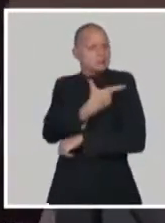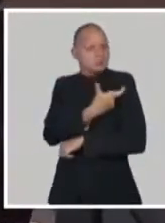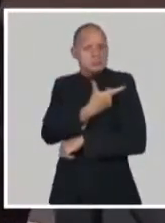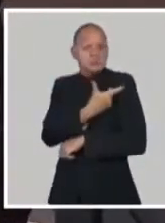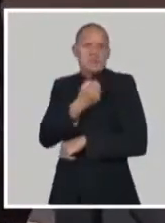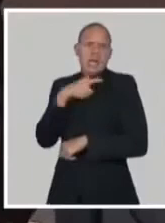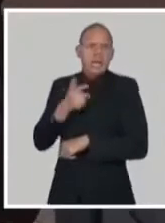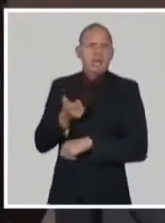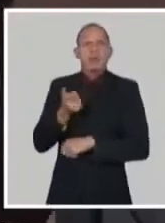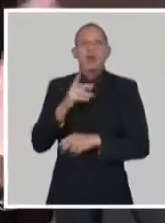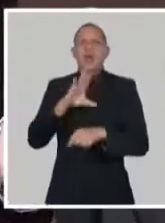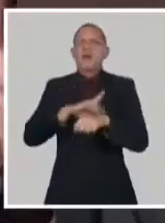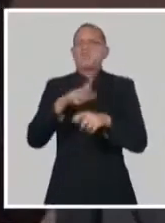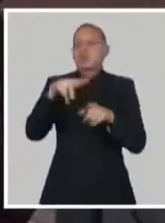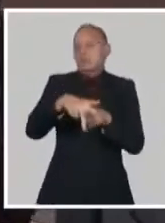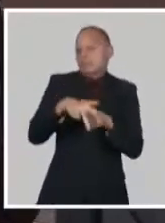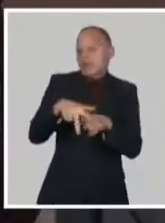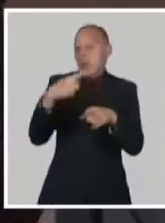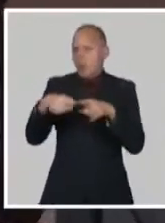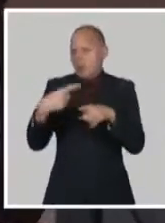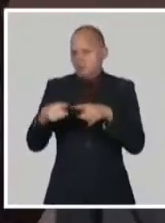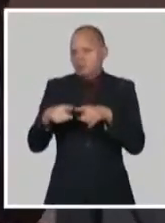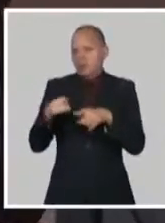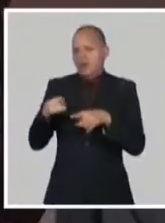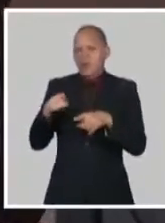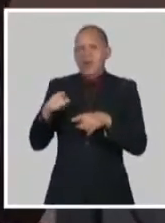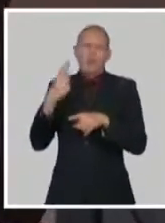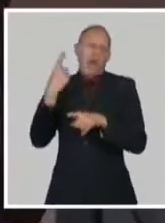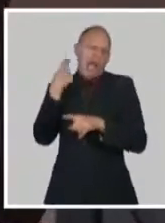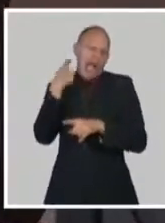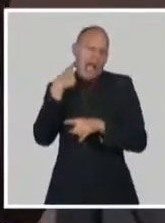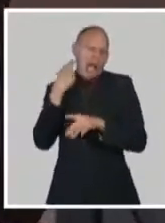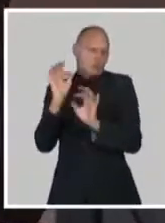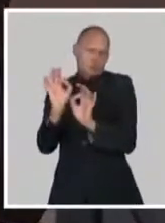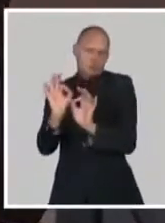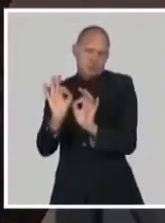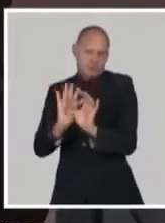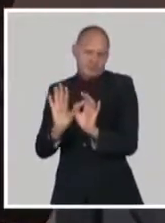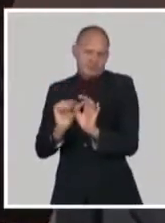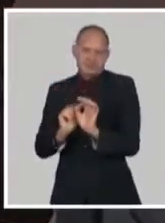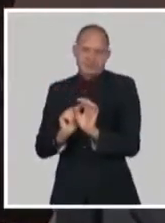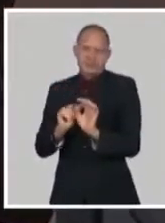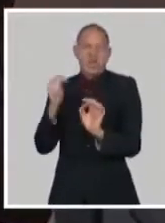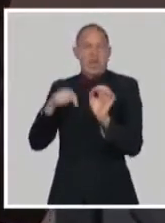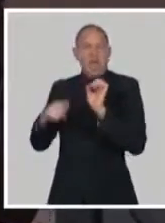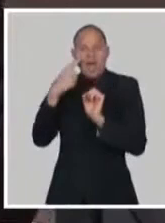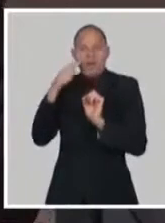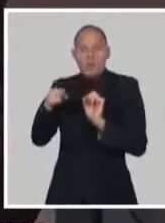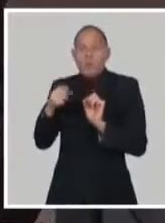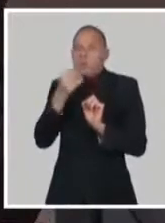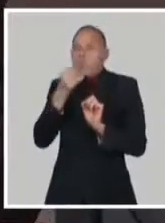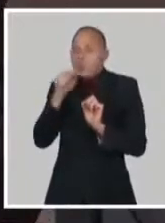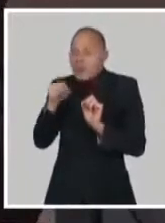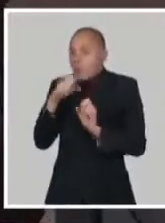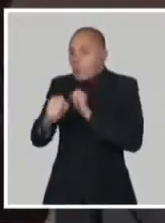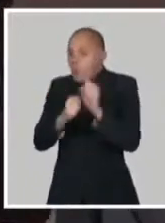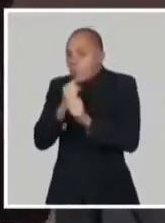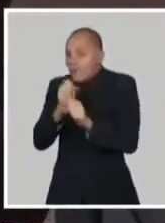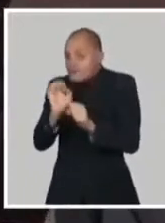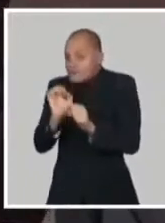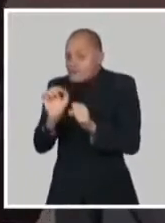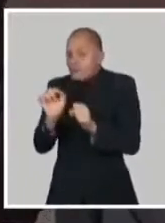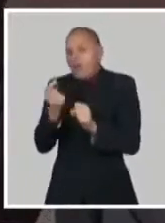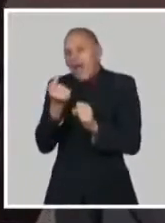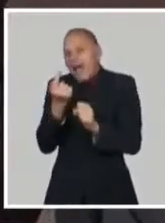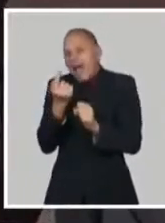vacunas que tienen demostrada seguridad y efectividad y se decidieron entonces evaluar esas plataformas. Entonces, decía de